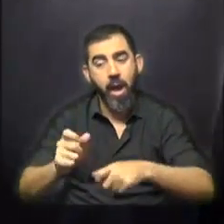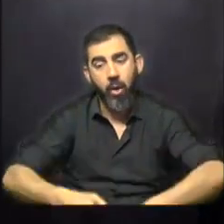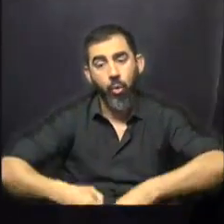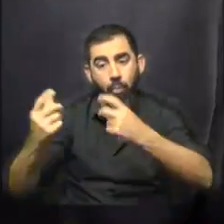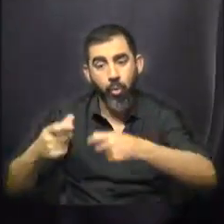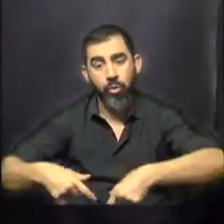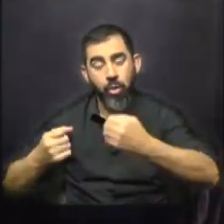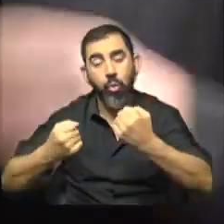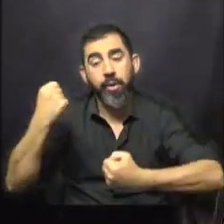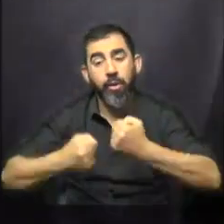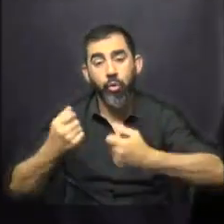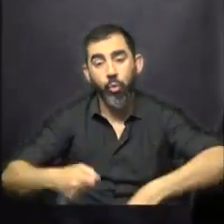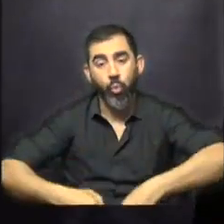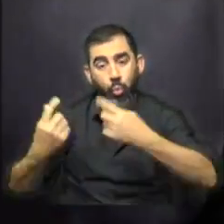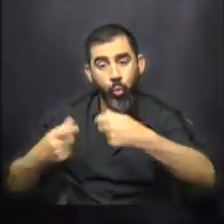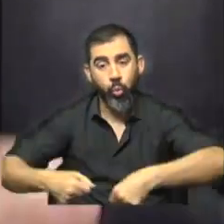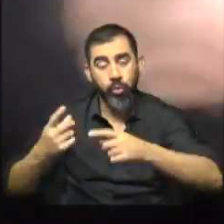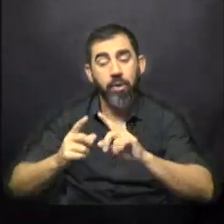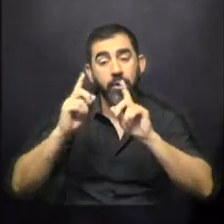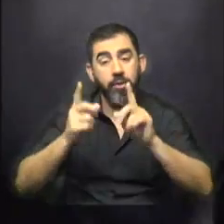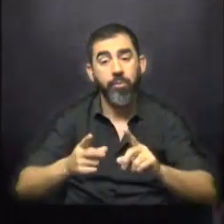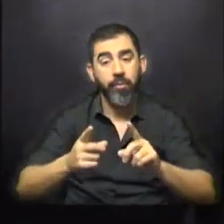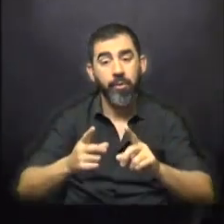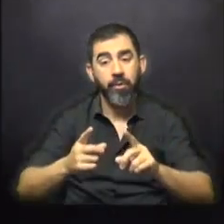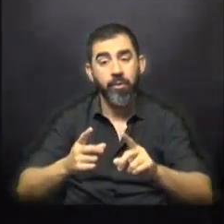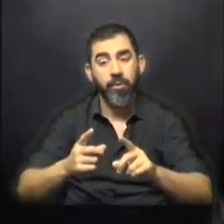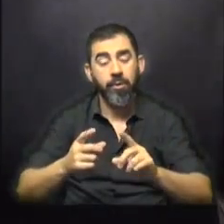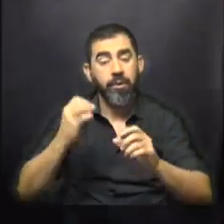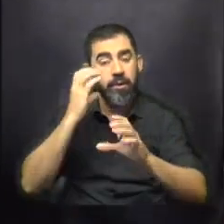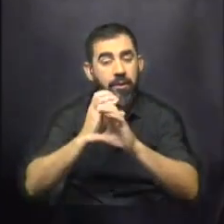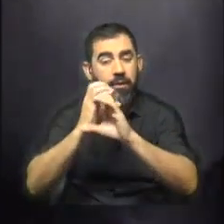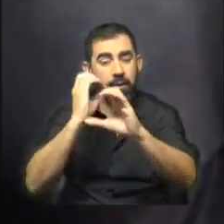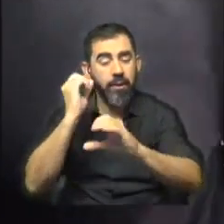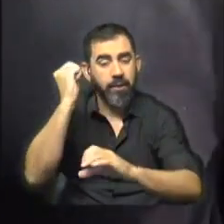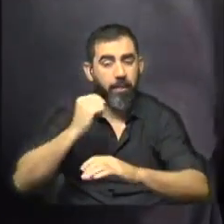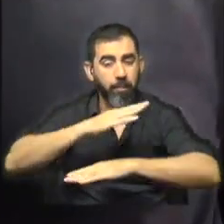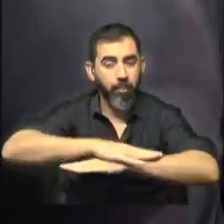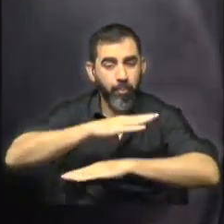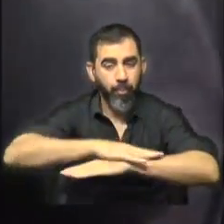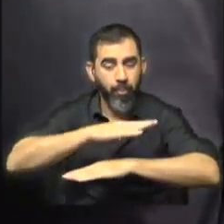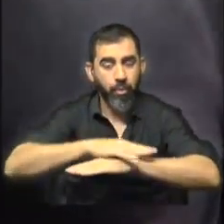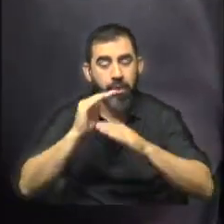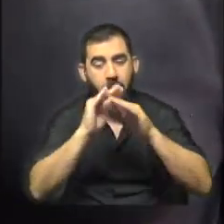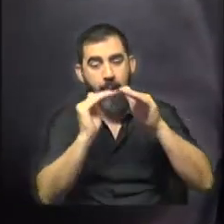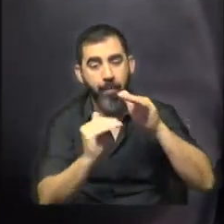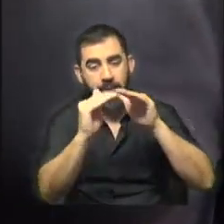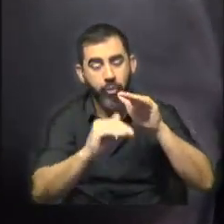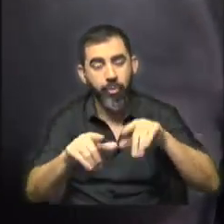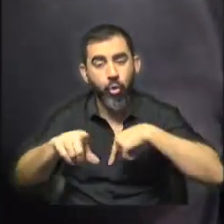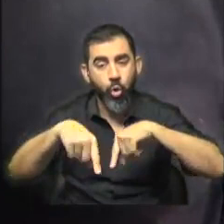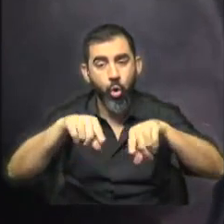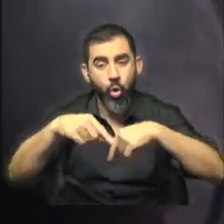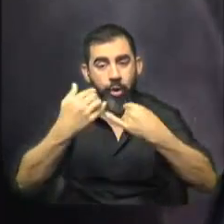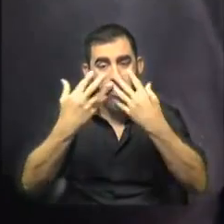industria vinculada a la exportación y también los sectores conexos como el transporte, almacenamiento y logística. Creo que tiene que haber